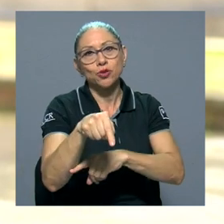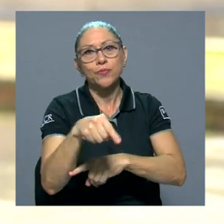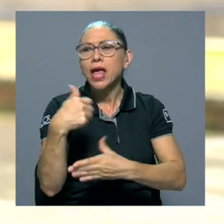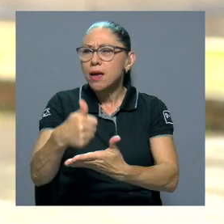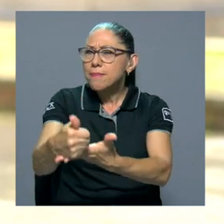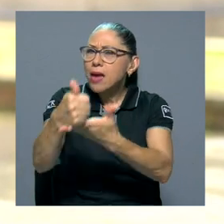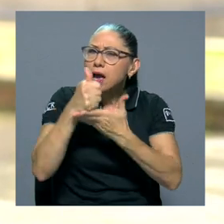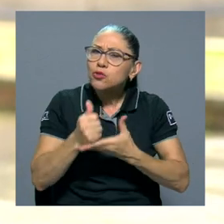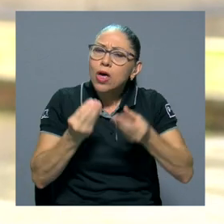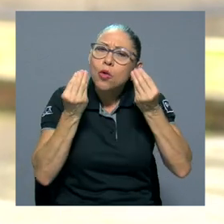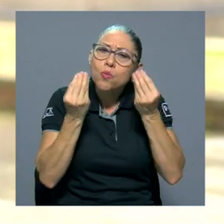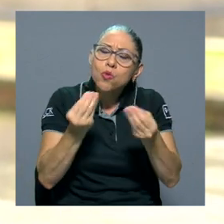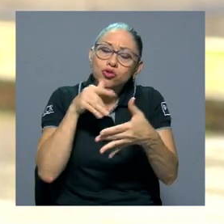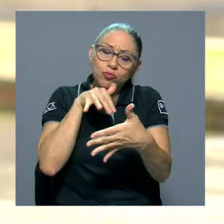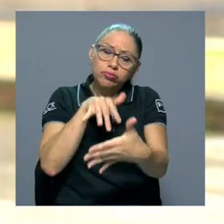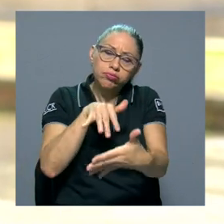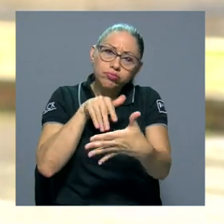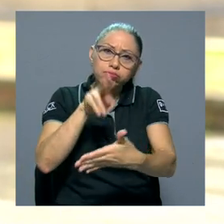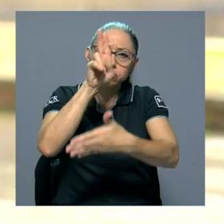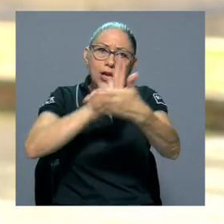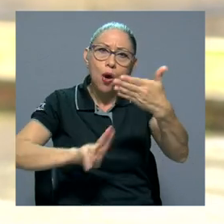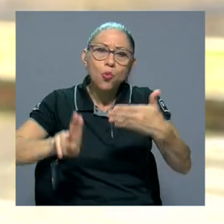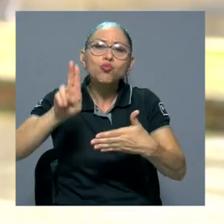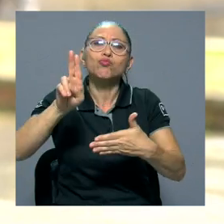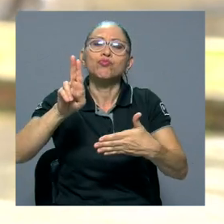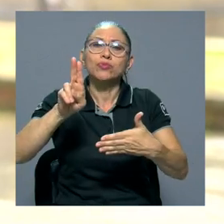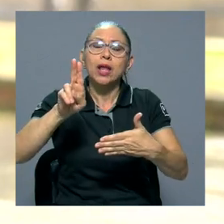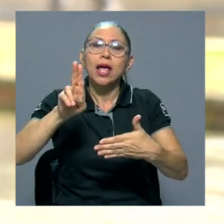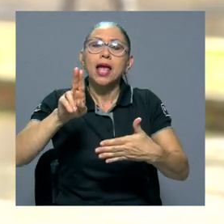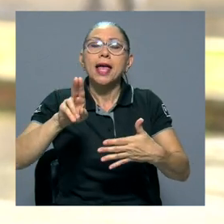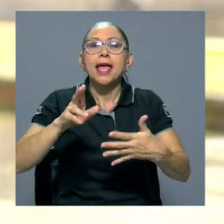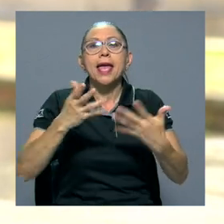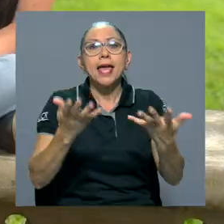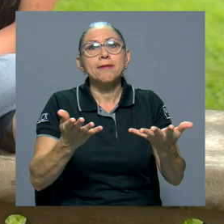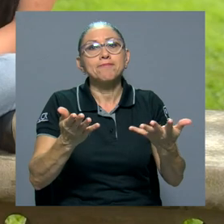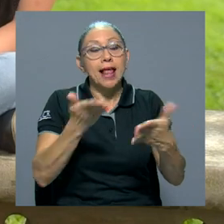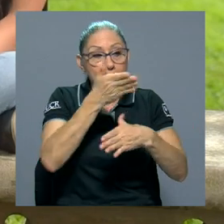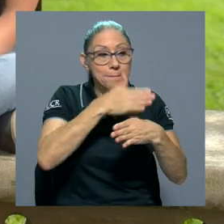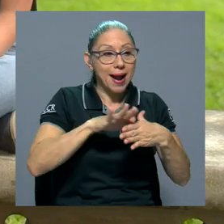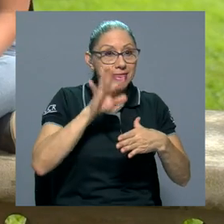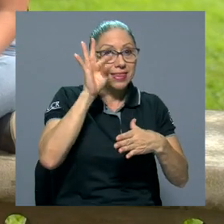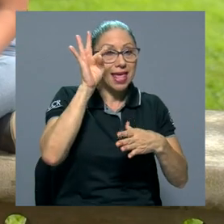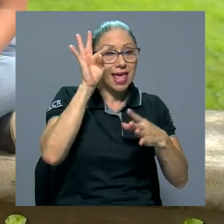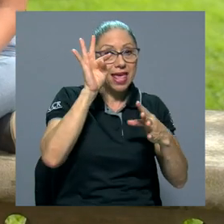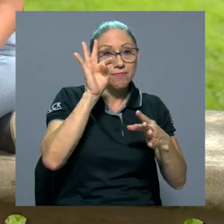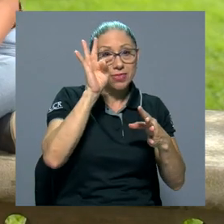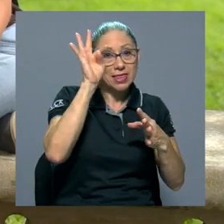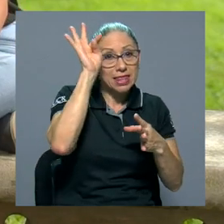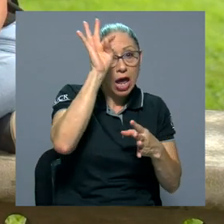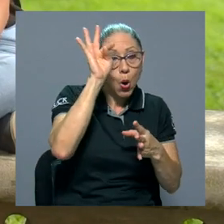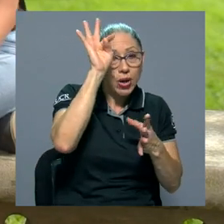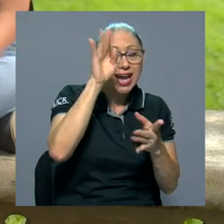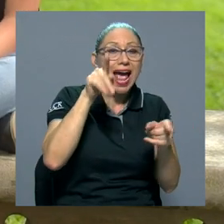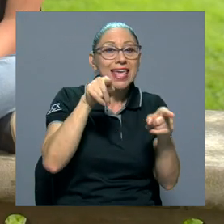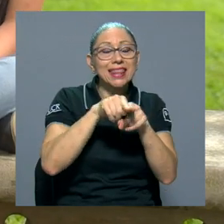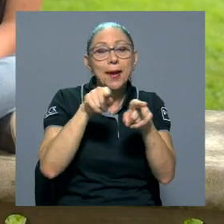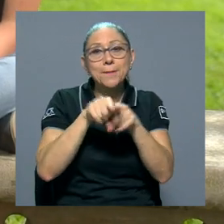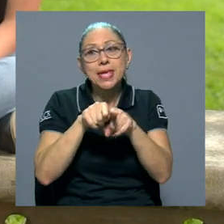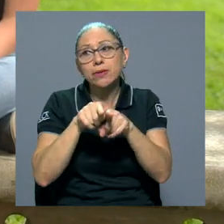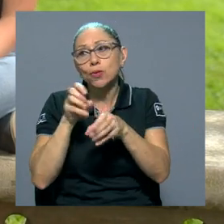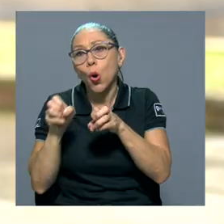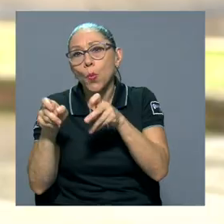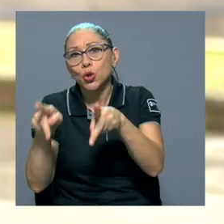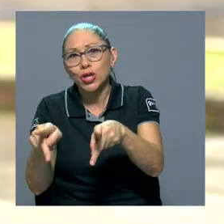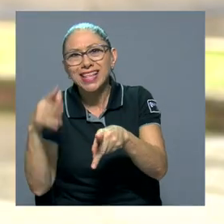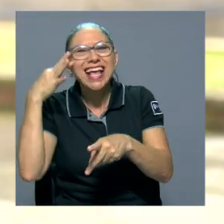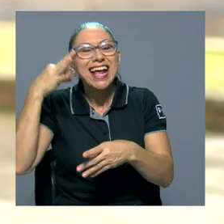toda la formación que he recibido en la U, tanto como la parte teórica y también como las oportunidades, porque creo